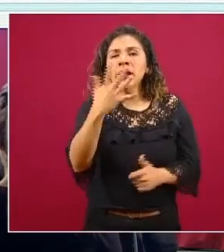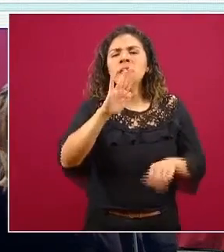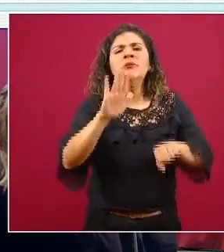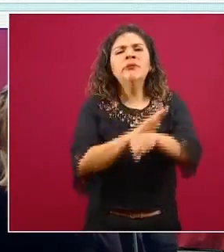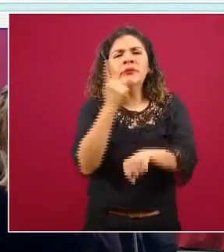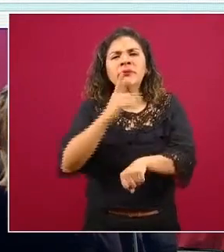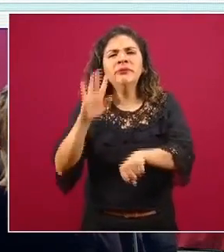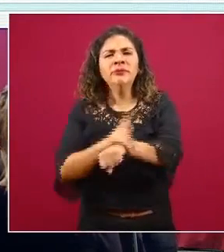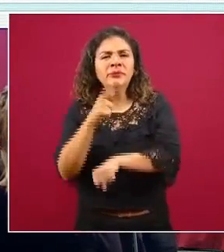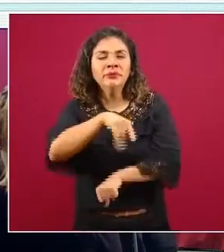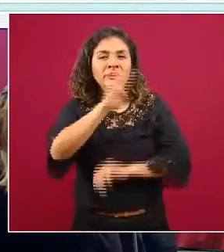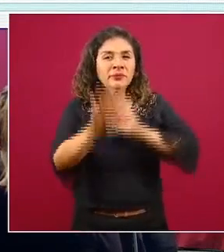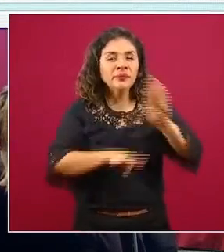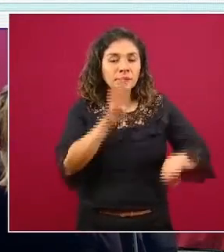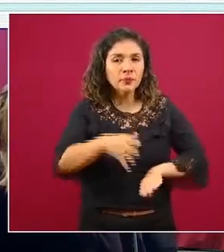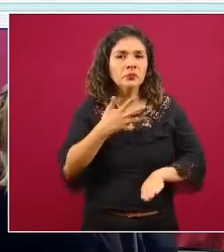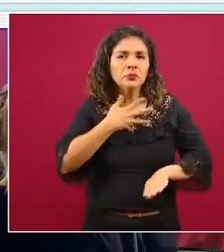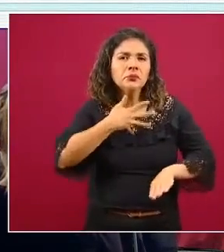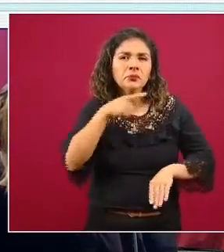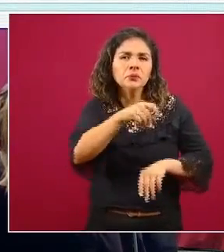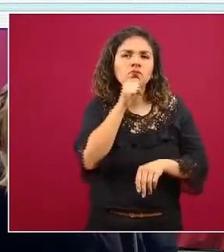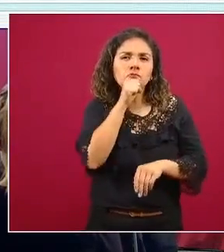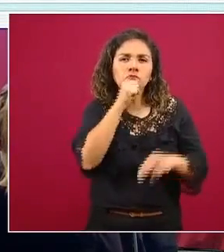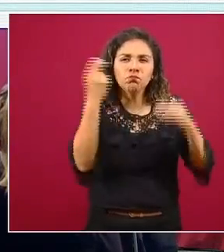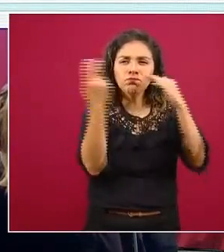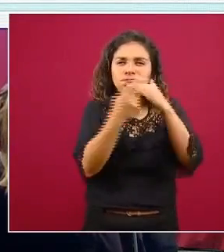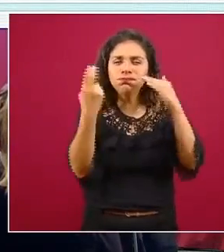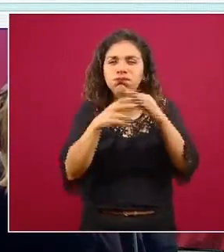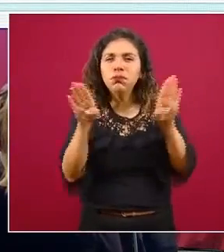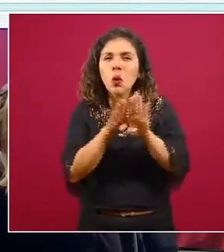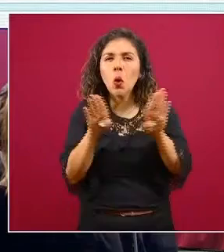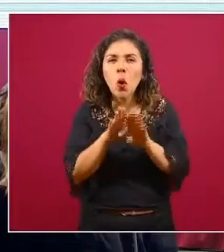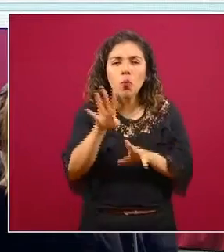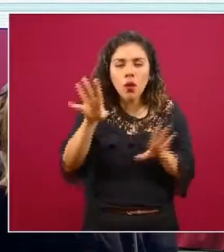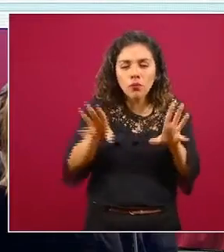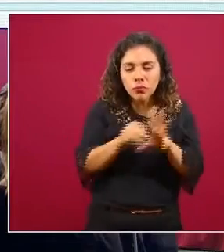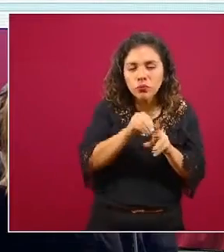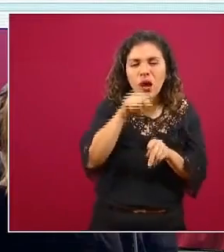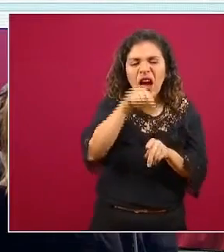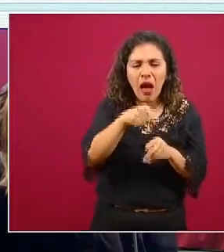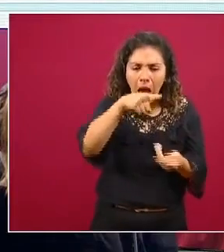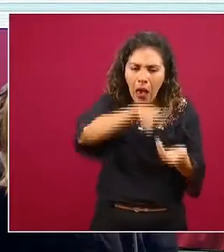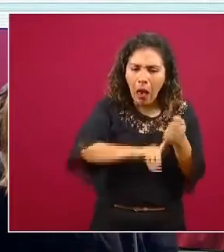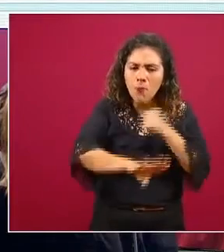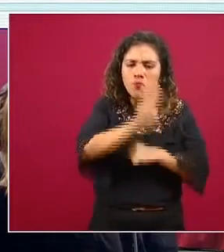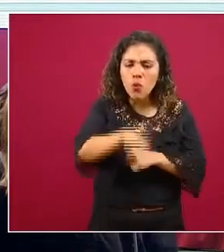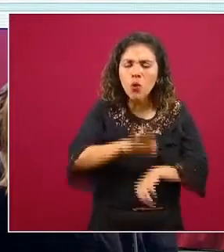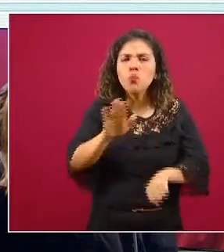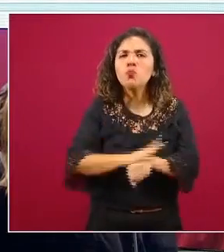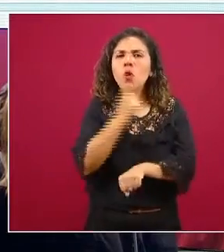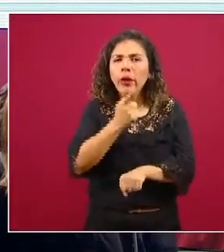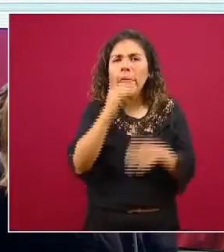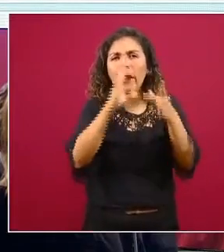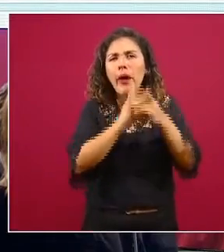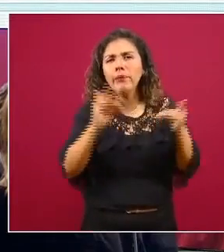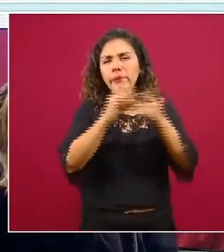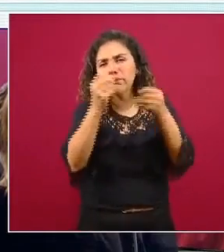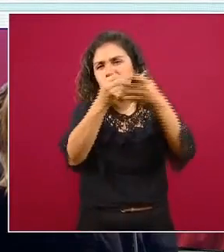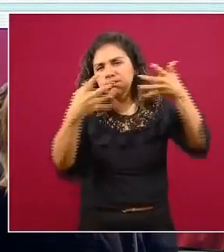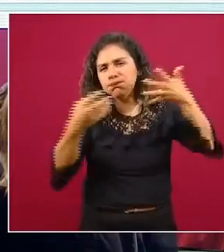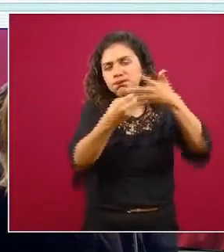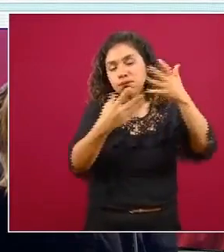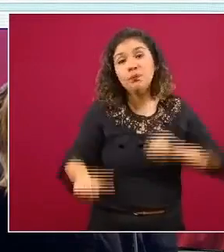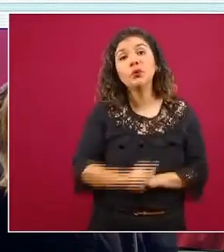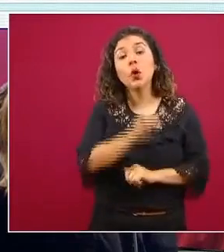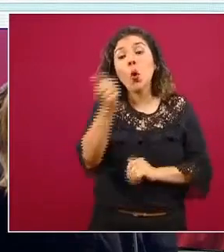hay toda una serie de algoritmos para definir de esas cinco causas qué es lo que explica la muerte y hay otra que se va